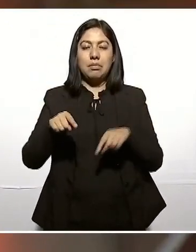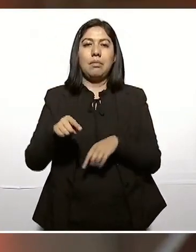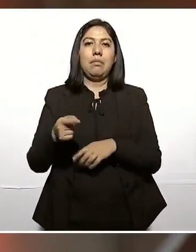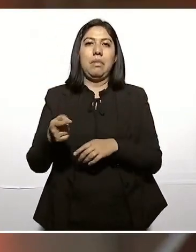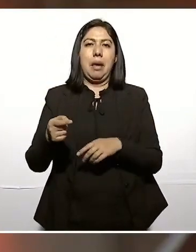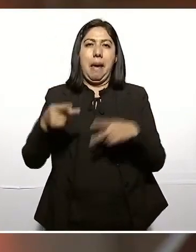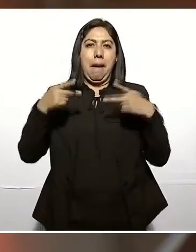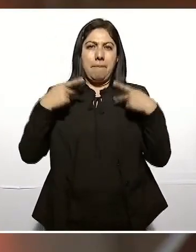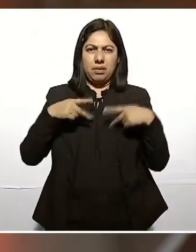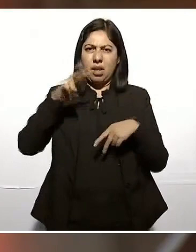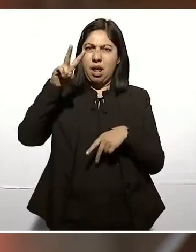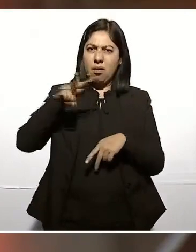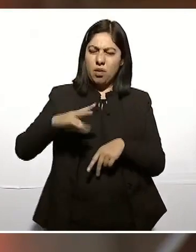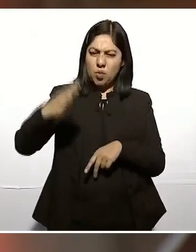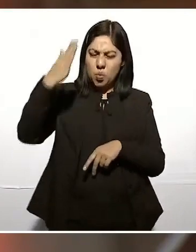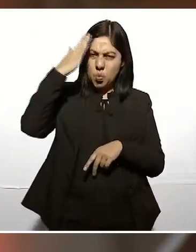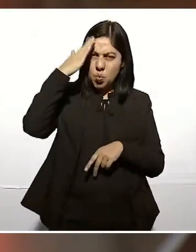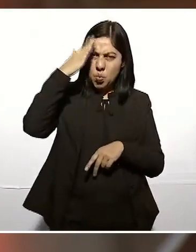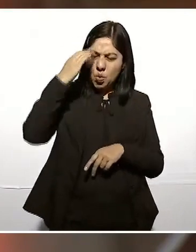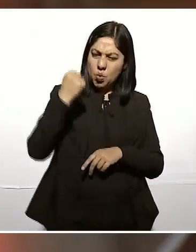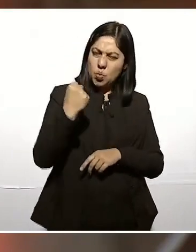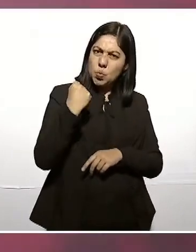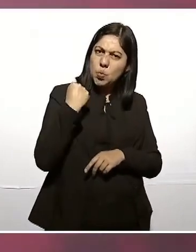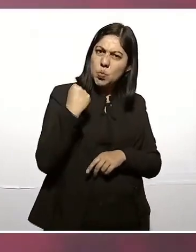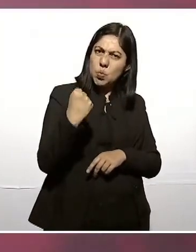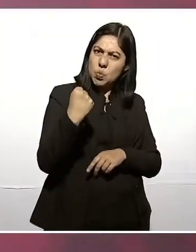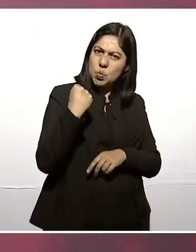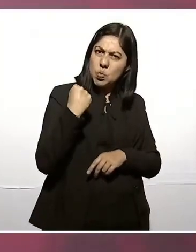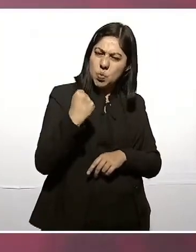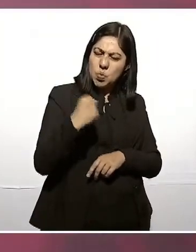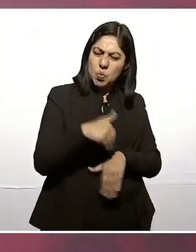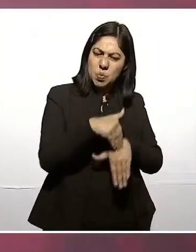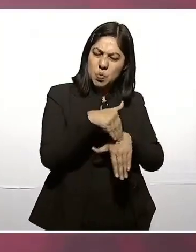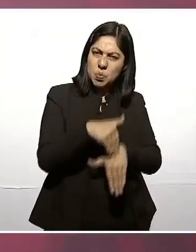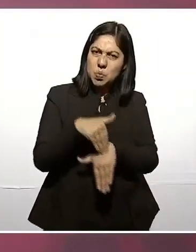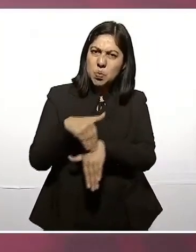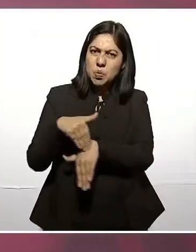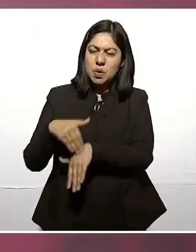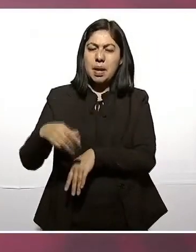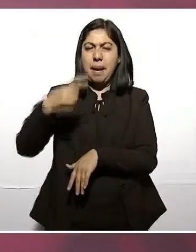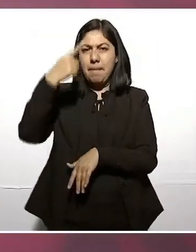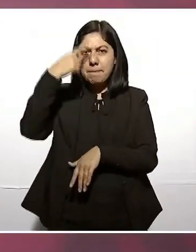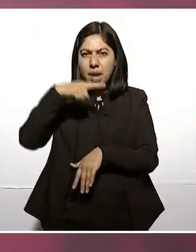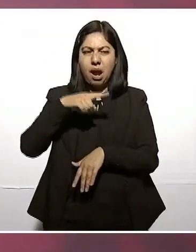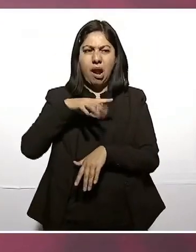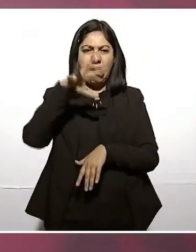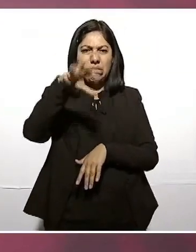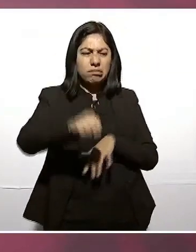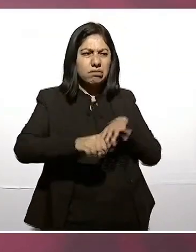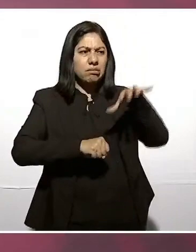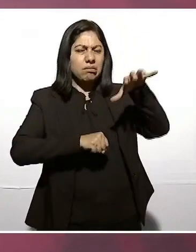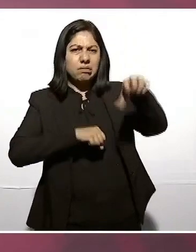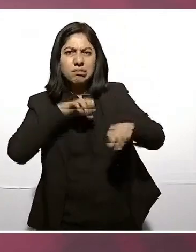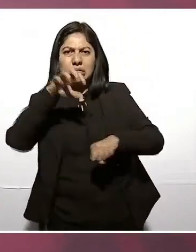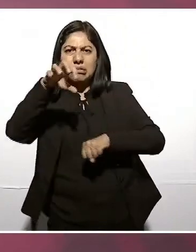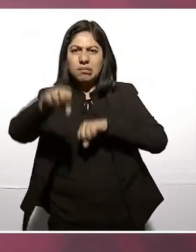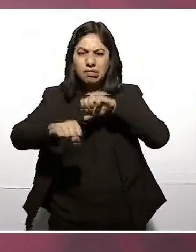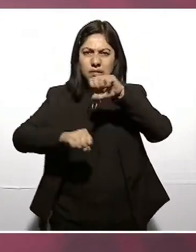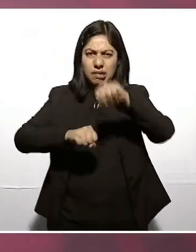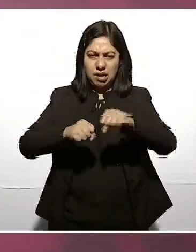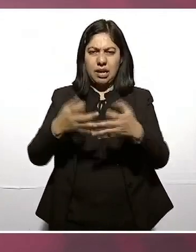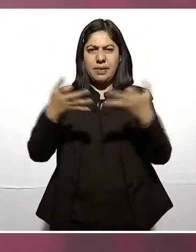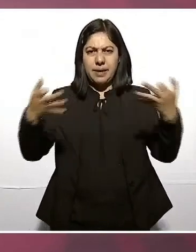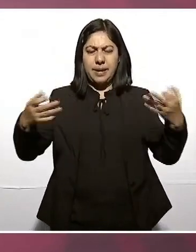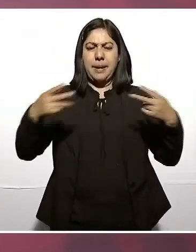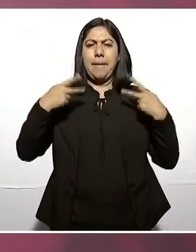muy autoritarios. Imagínense que para arrebatarle las tierras a los yaquis